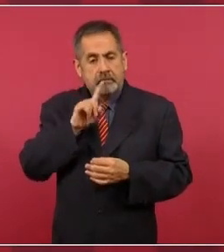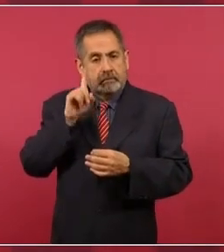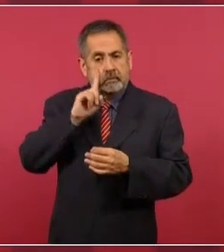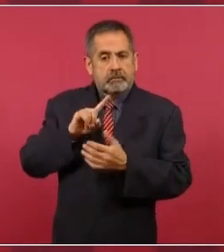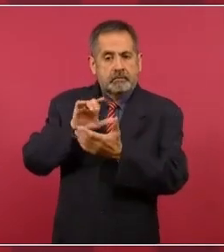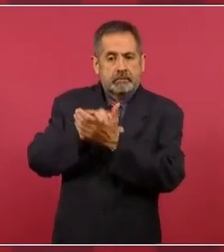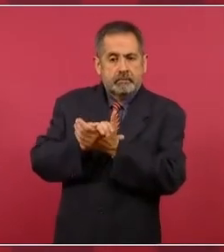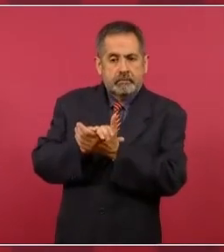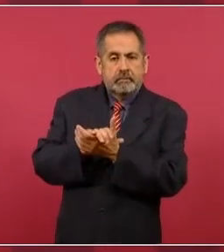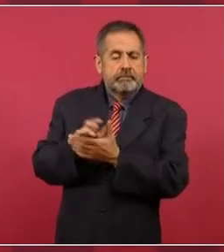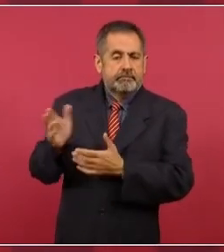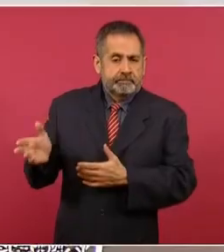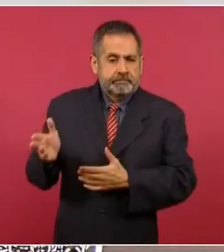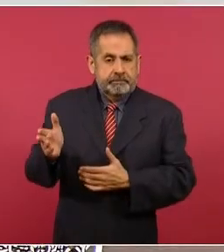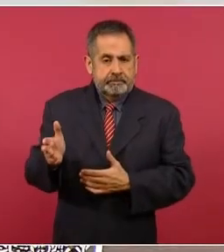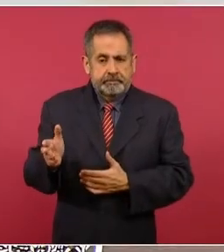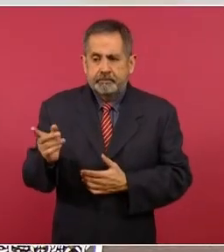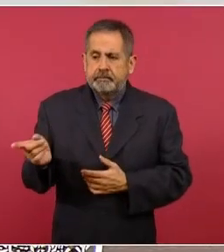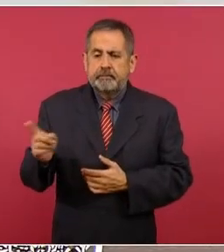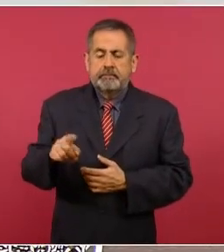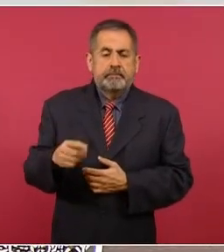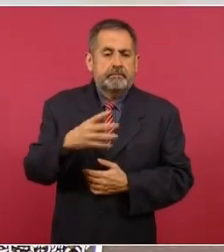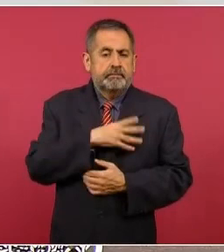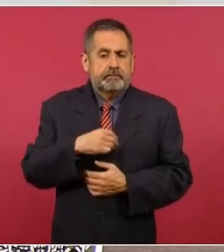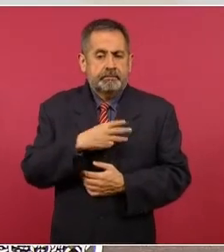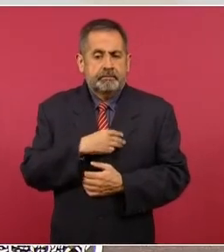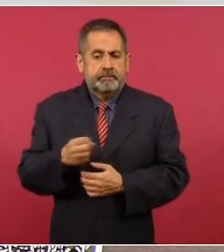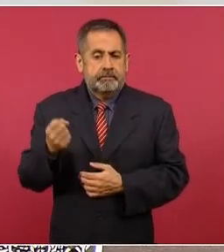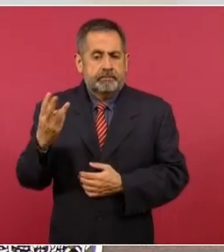y a sus tres hijos.